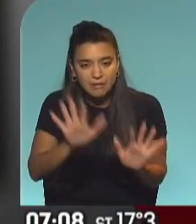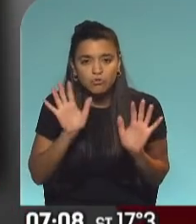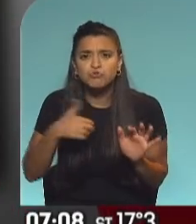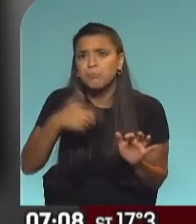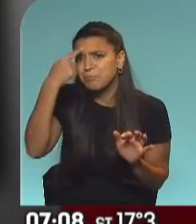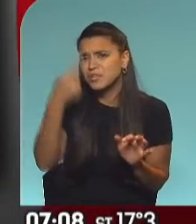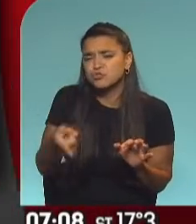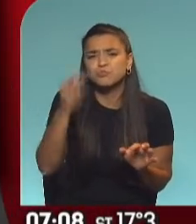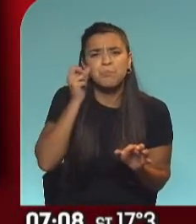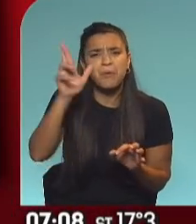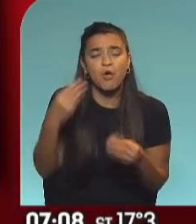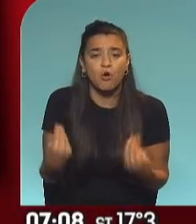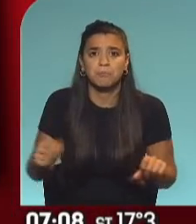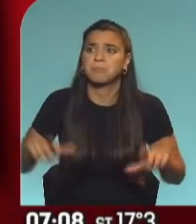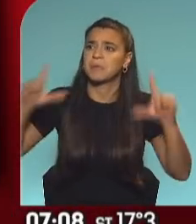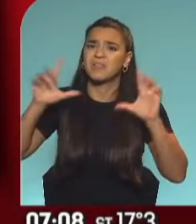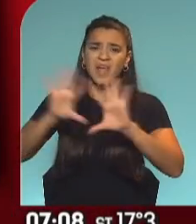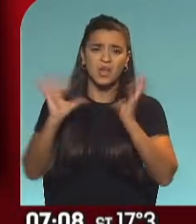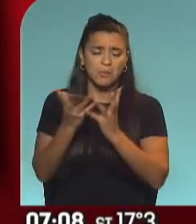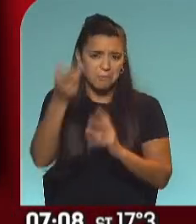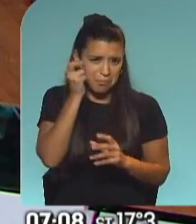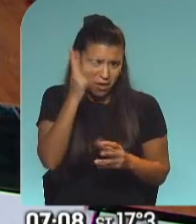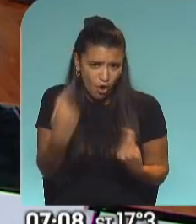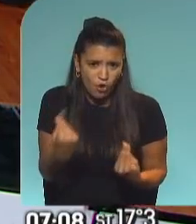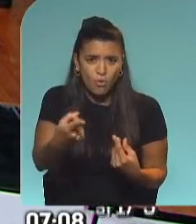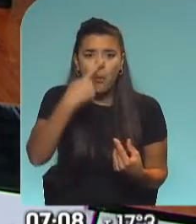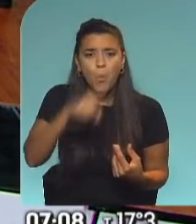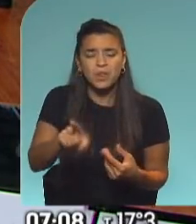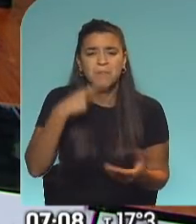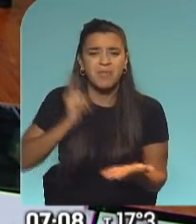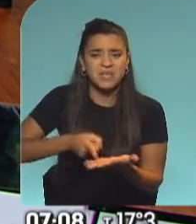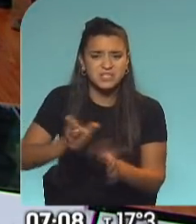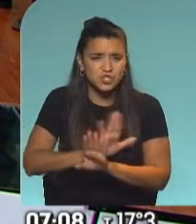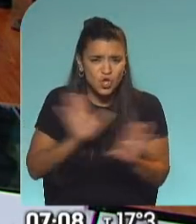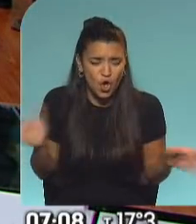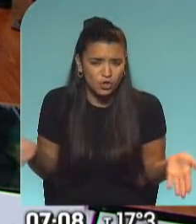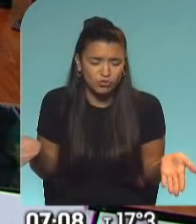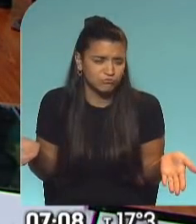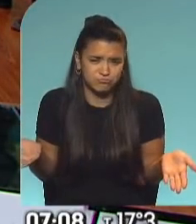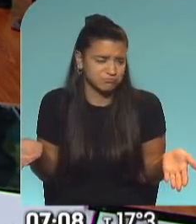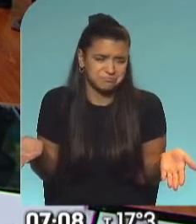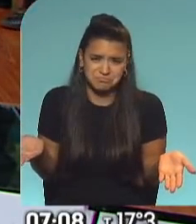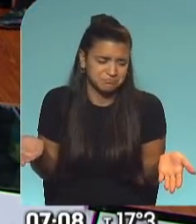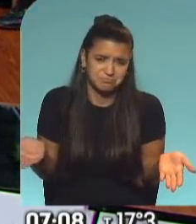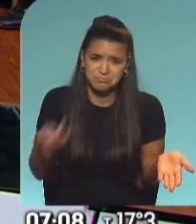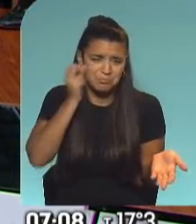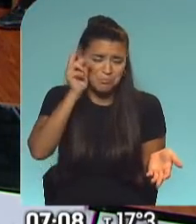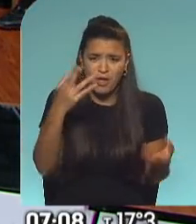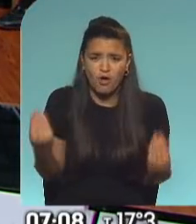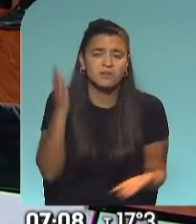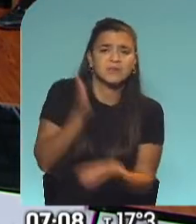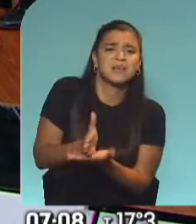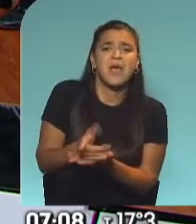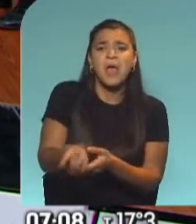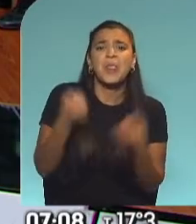situación debiera... que peor, la imagen internacional, es peor esta última decisión. No era más ejemplificador sancionar